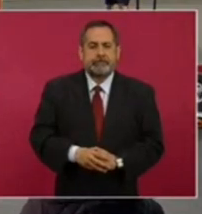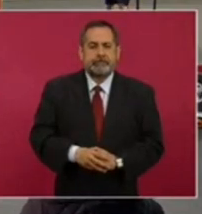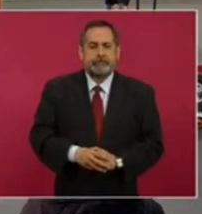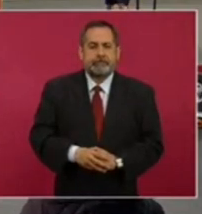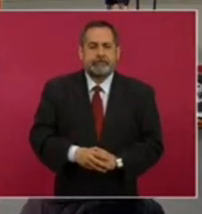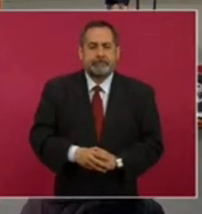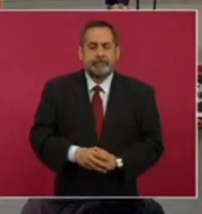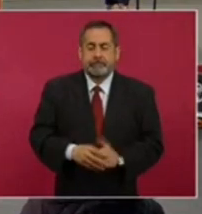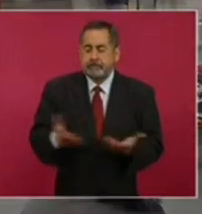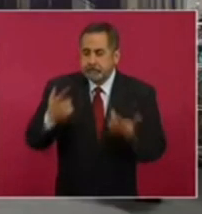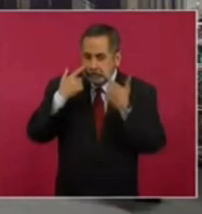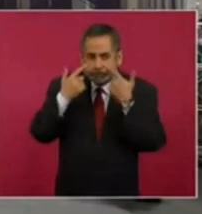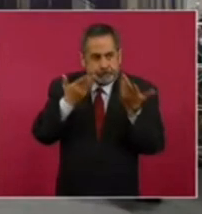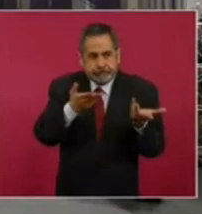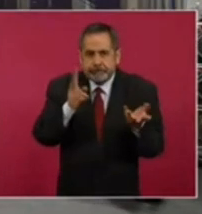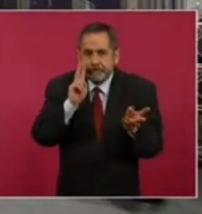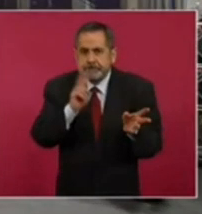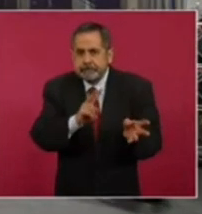¿Cómo lo ven?